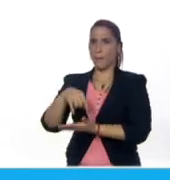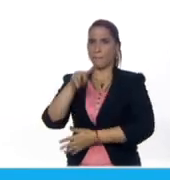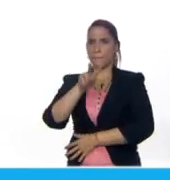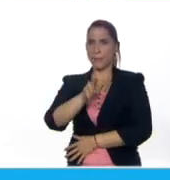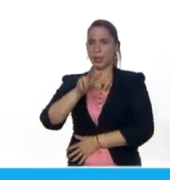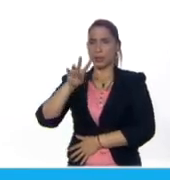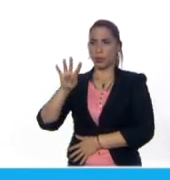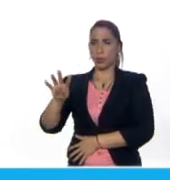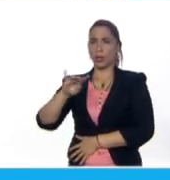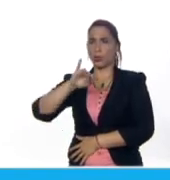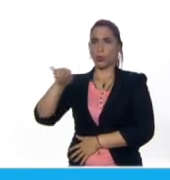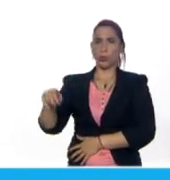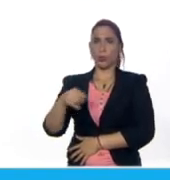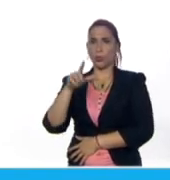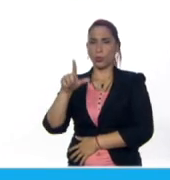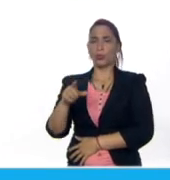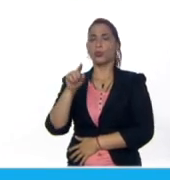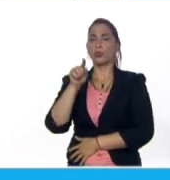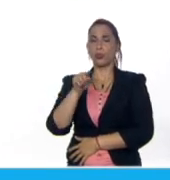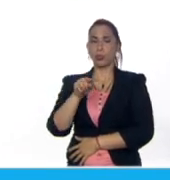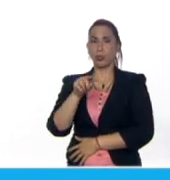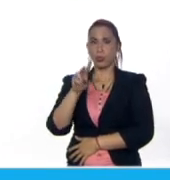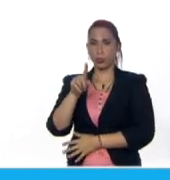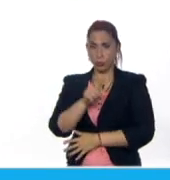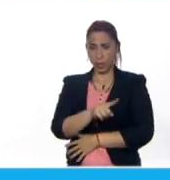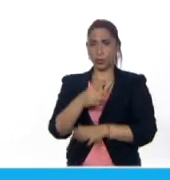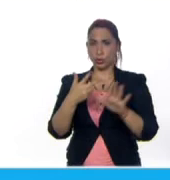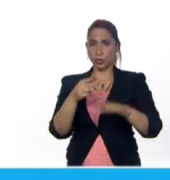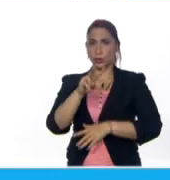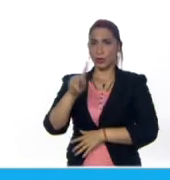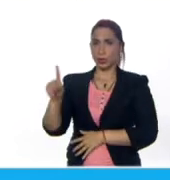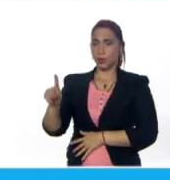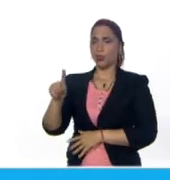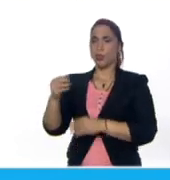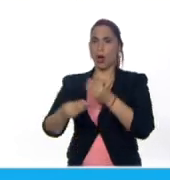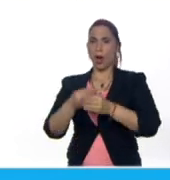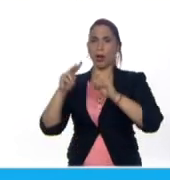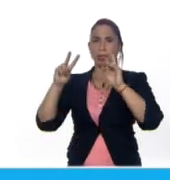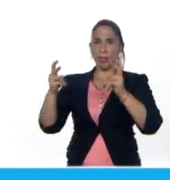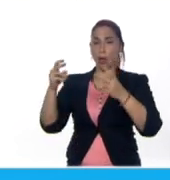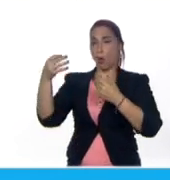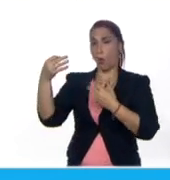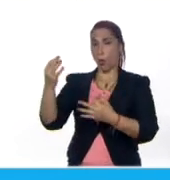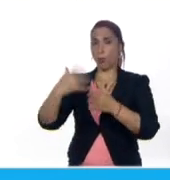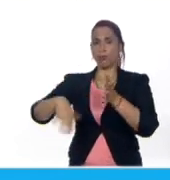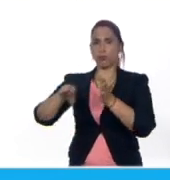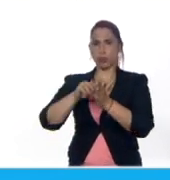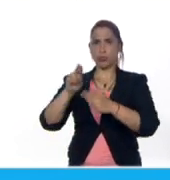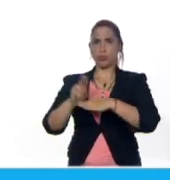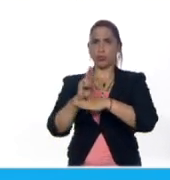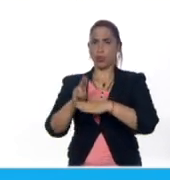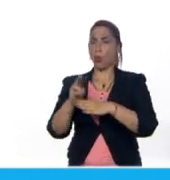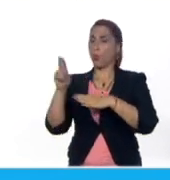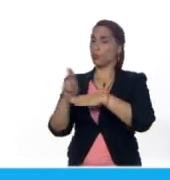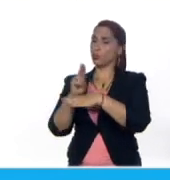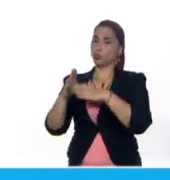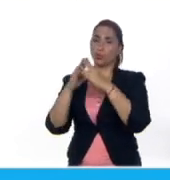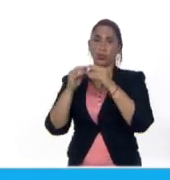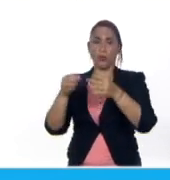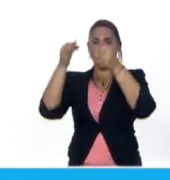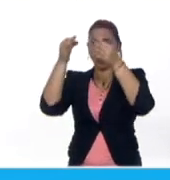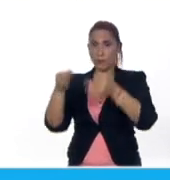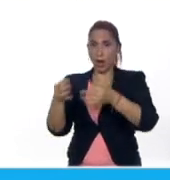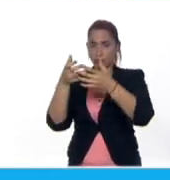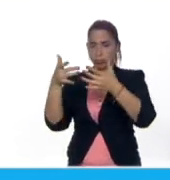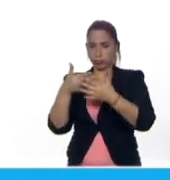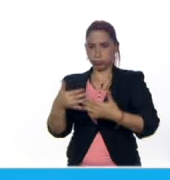de 1821. Elabora un texto en hojas reusables utilizando todos los aspectos formales requeridos por la lengua